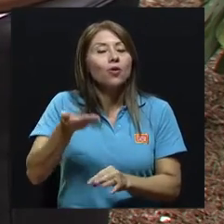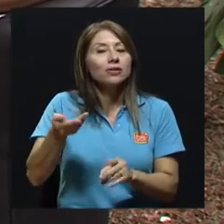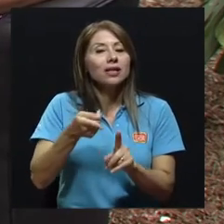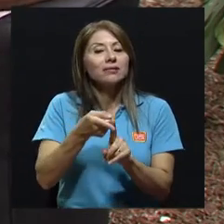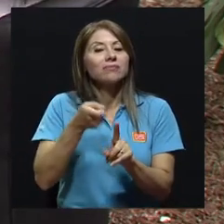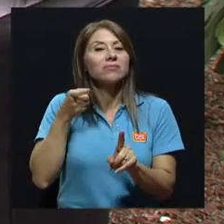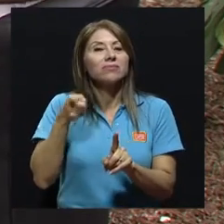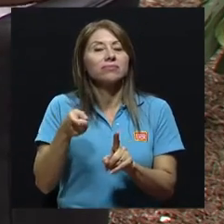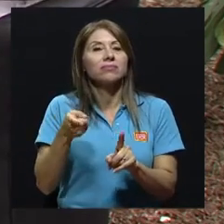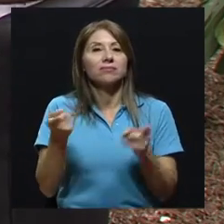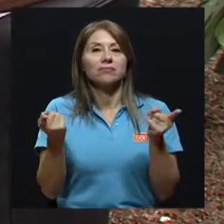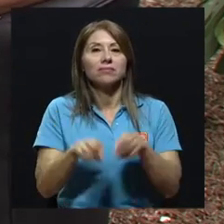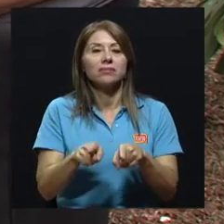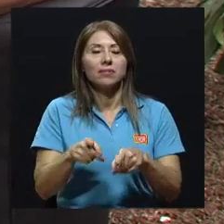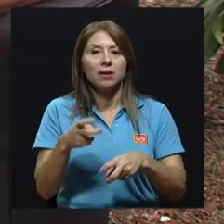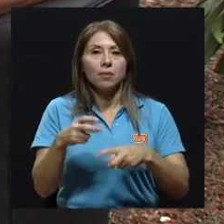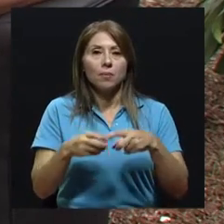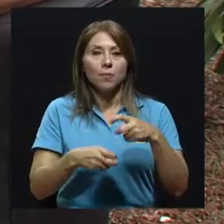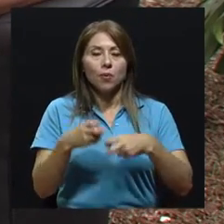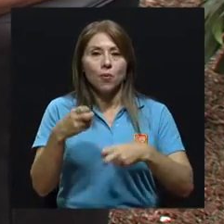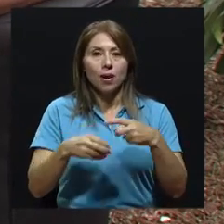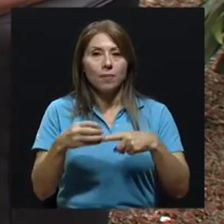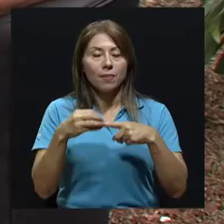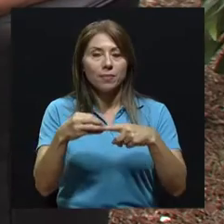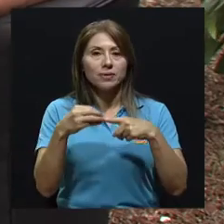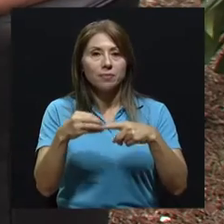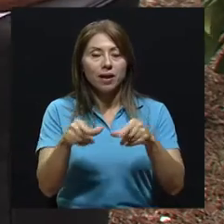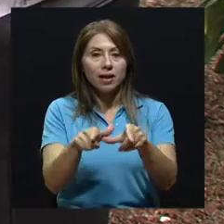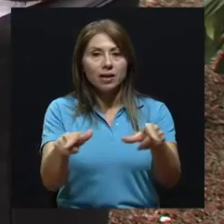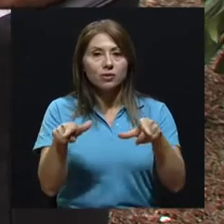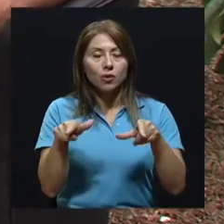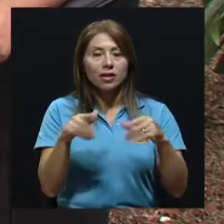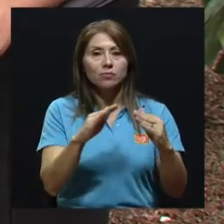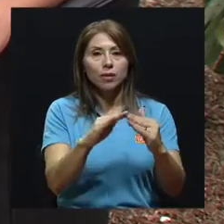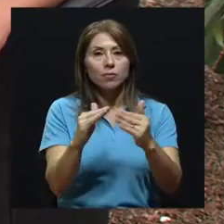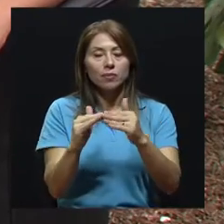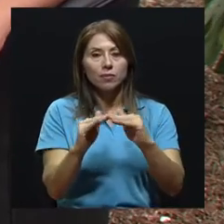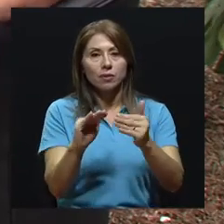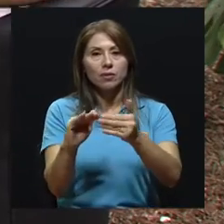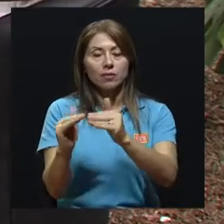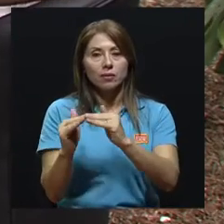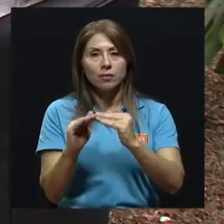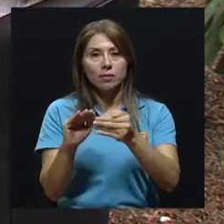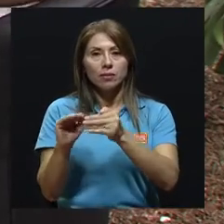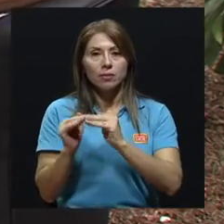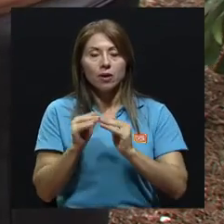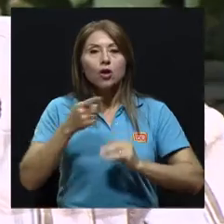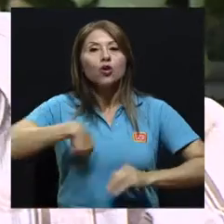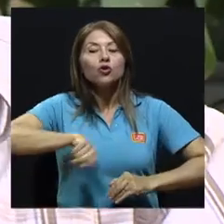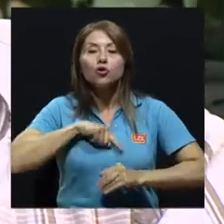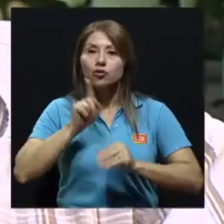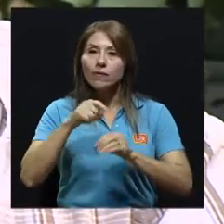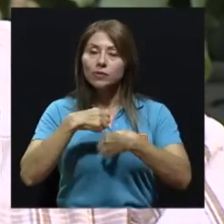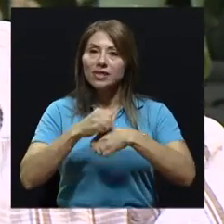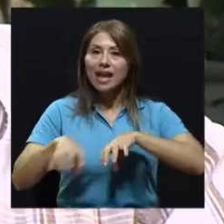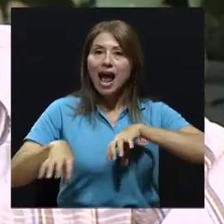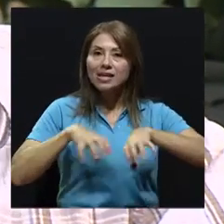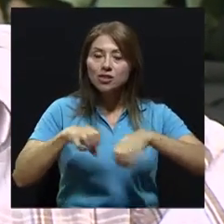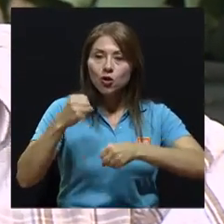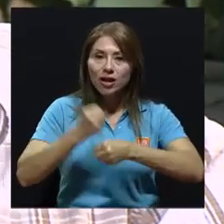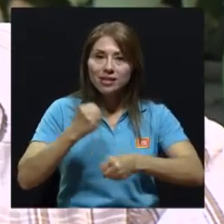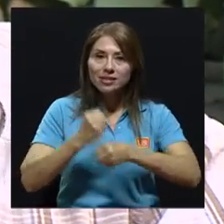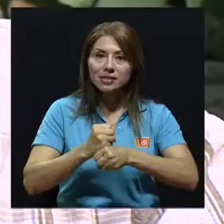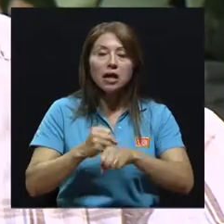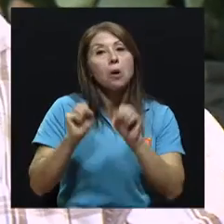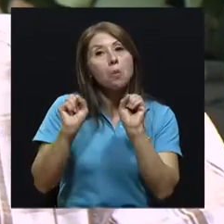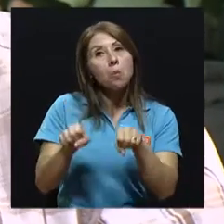son las que causan uno de los principales problemas en las zonas urbanas. Entonces tenemos que generar acciones, que bueno, pueden venir